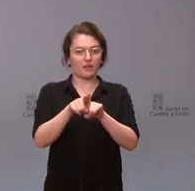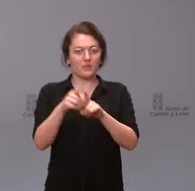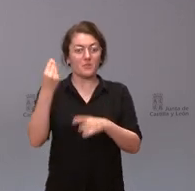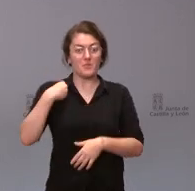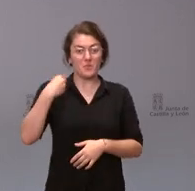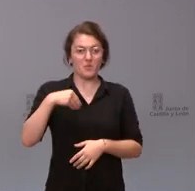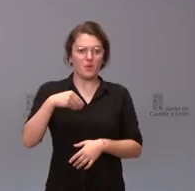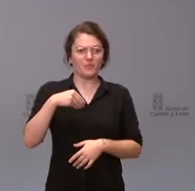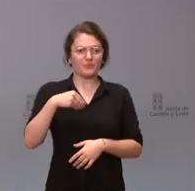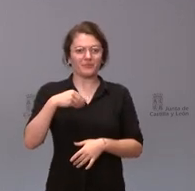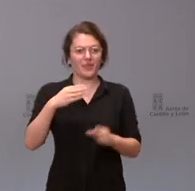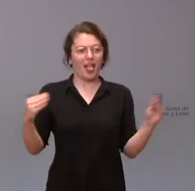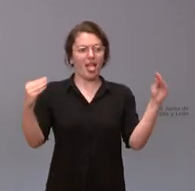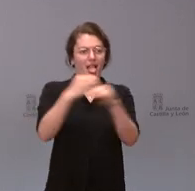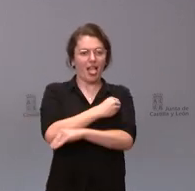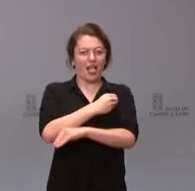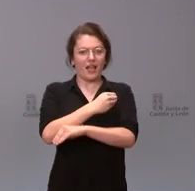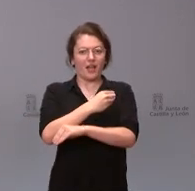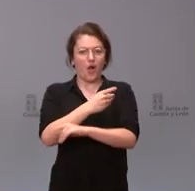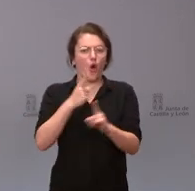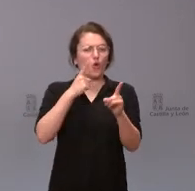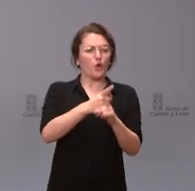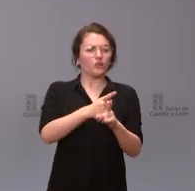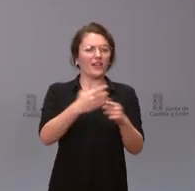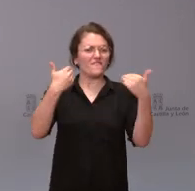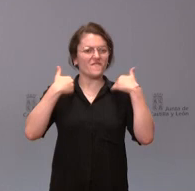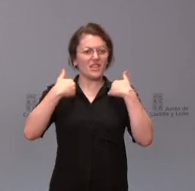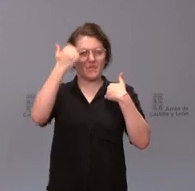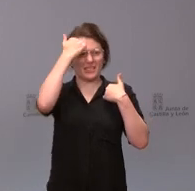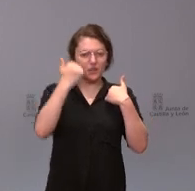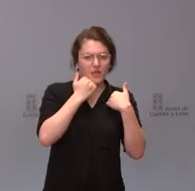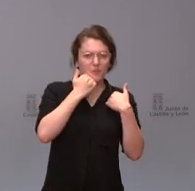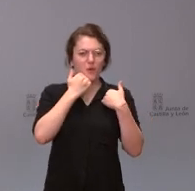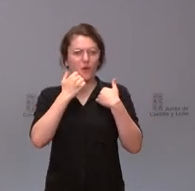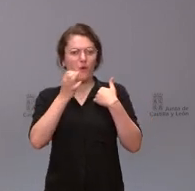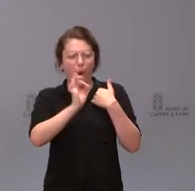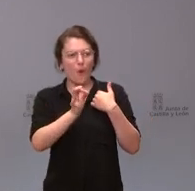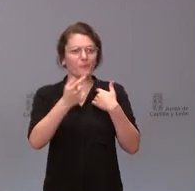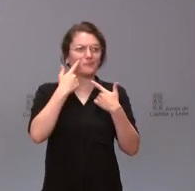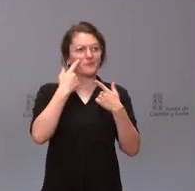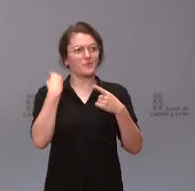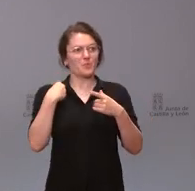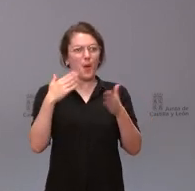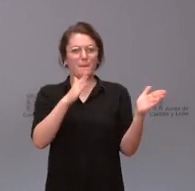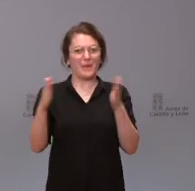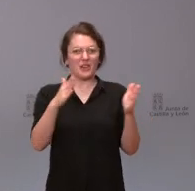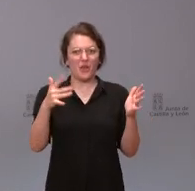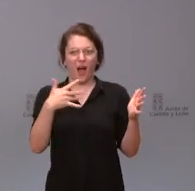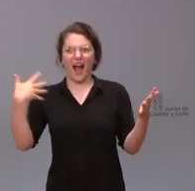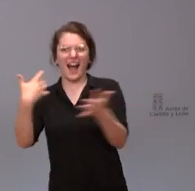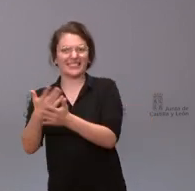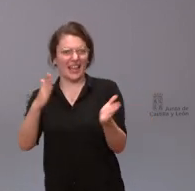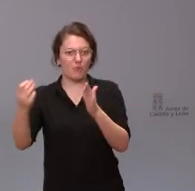resulta ofensivo para las víctimas del terrorismo ni de extender el periodo incluso hacia la época de los años 80